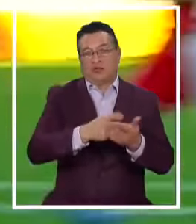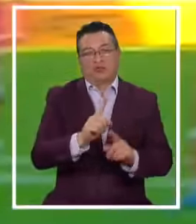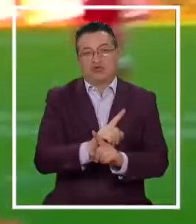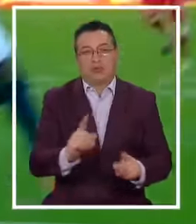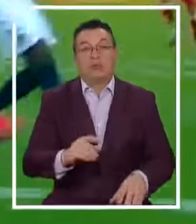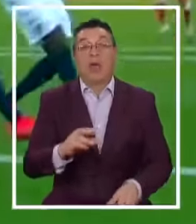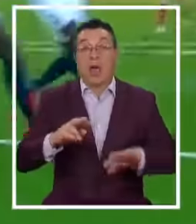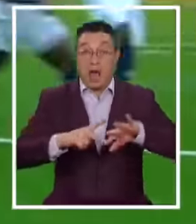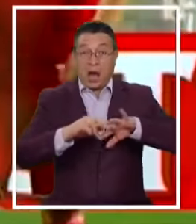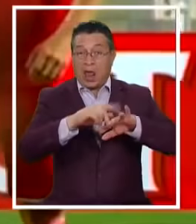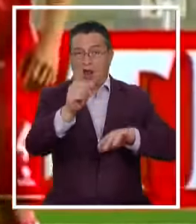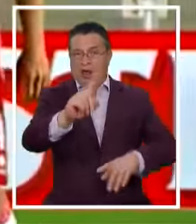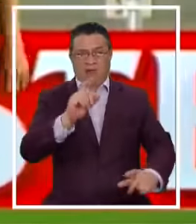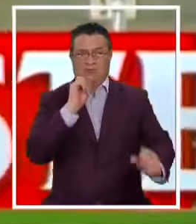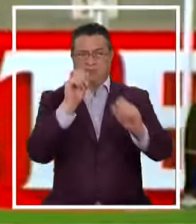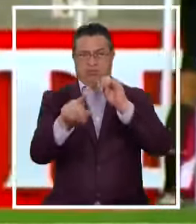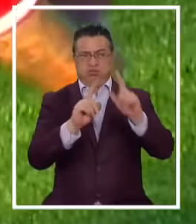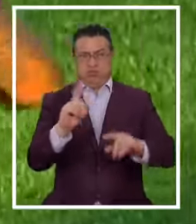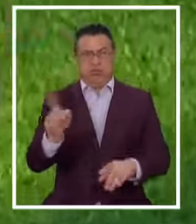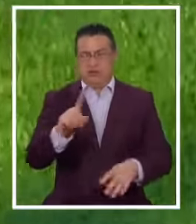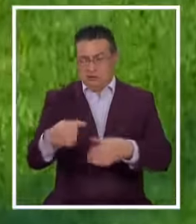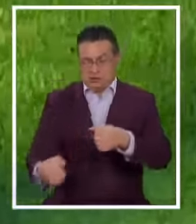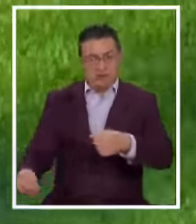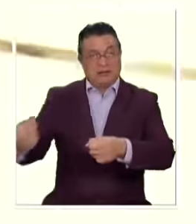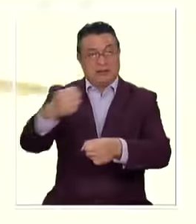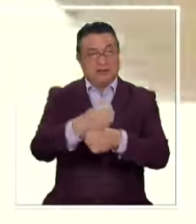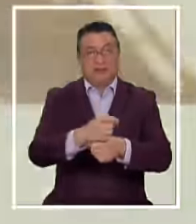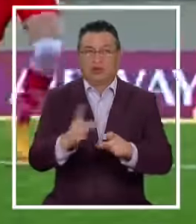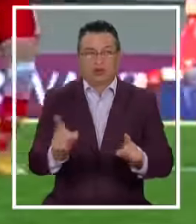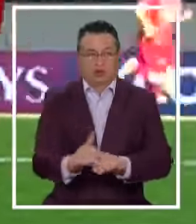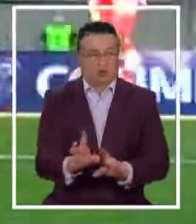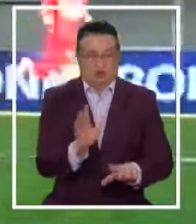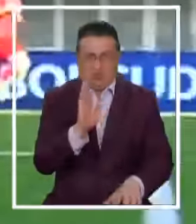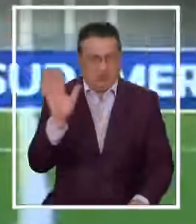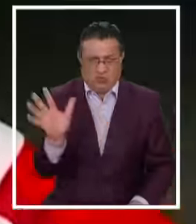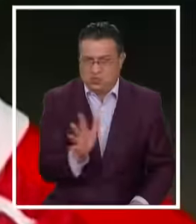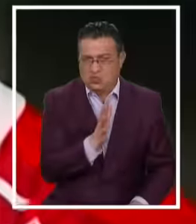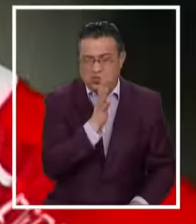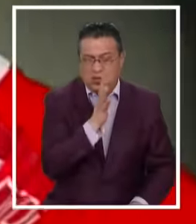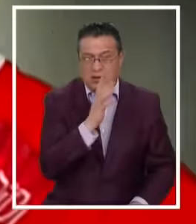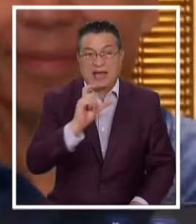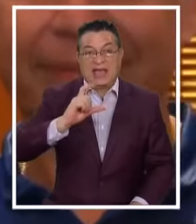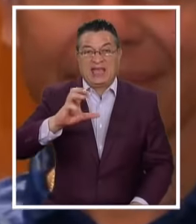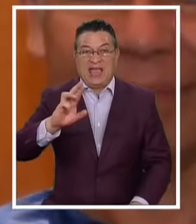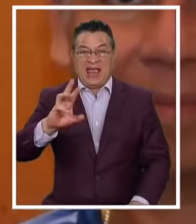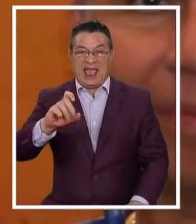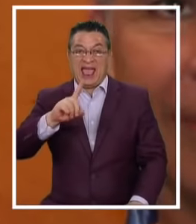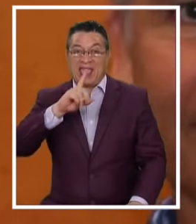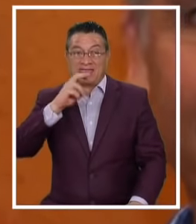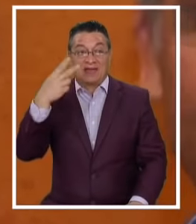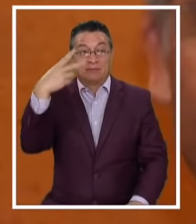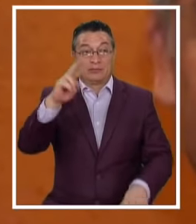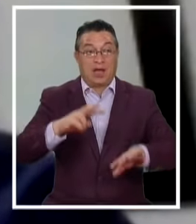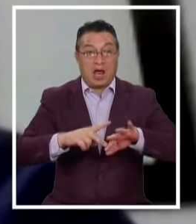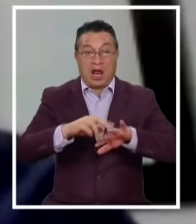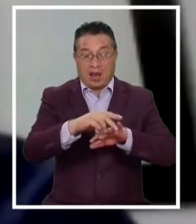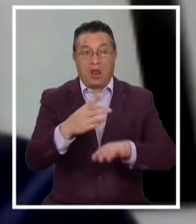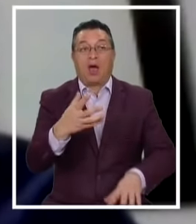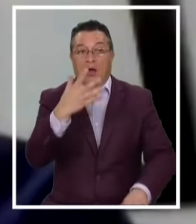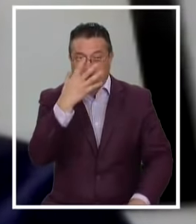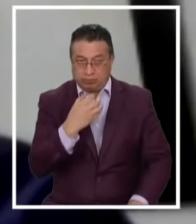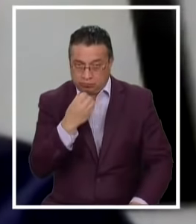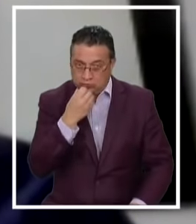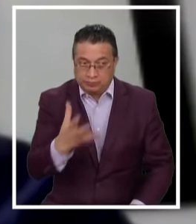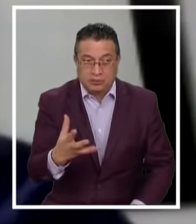La Calera Se defiende El club Apuntado Dice que esta Suplantación Consensuada Jamás existió El gerente Calerano Martín Iribarne Arza la voz Si